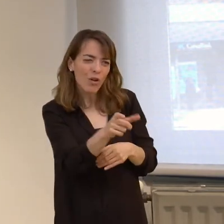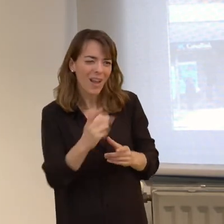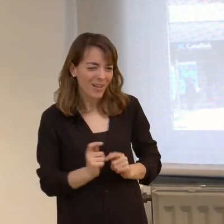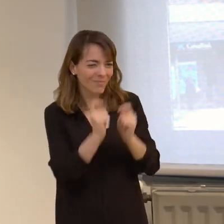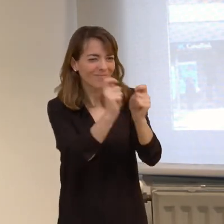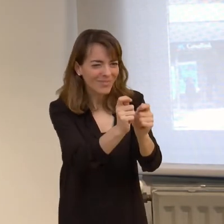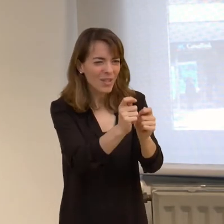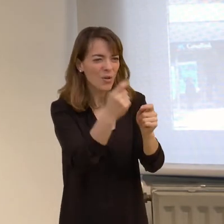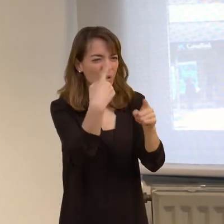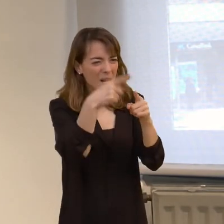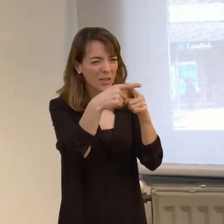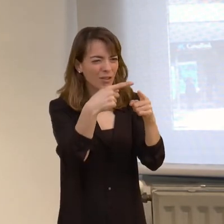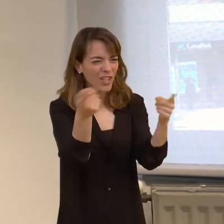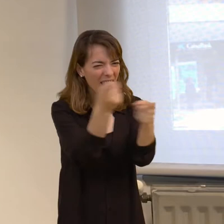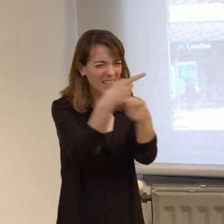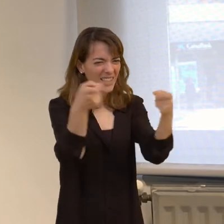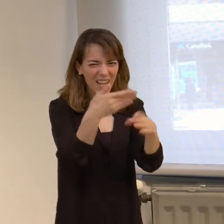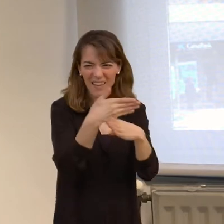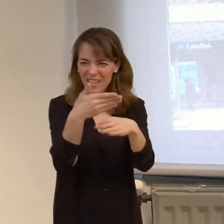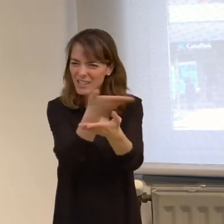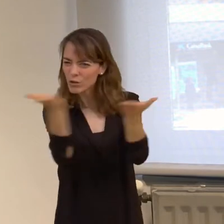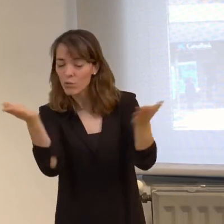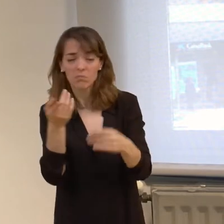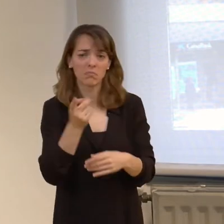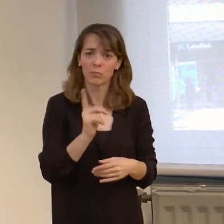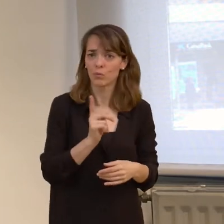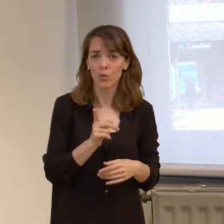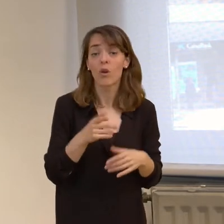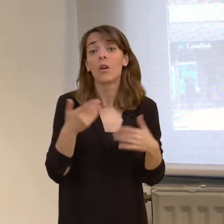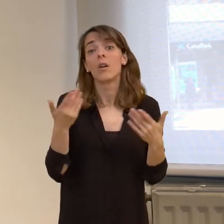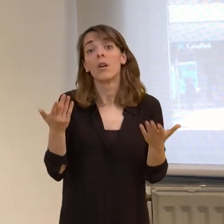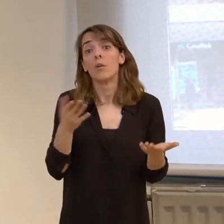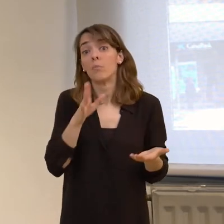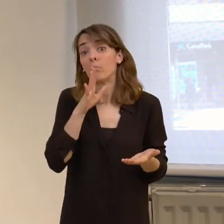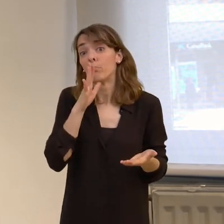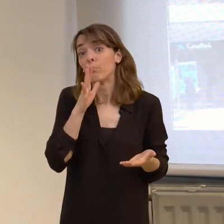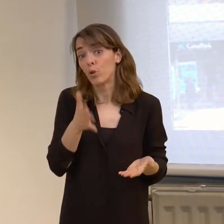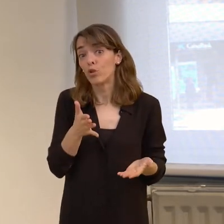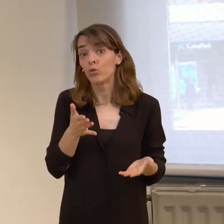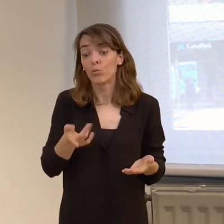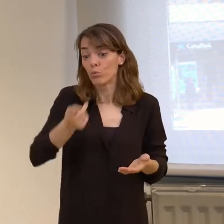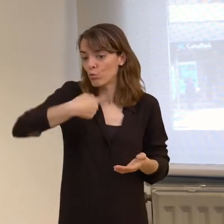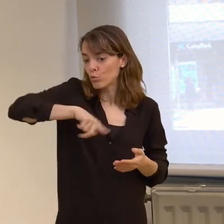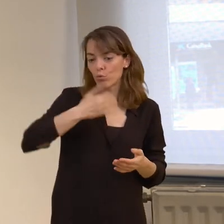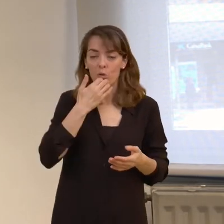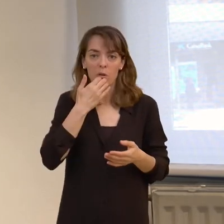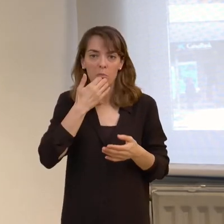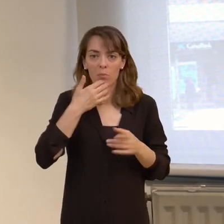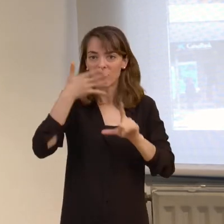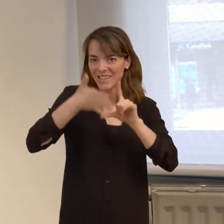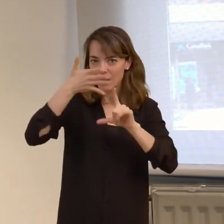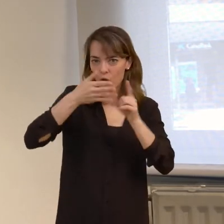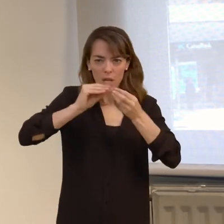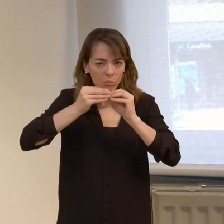distinga del resto de los usuarios de ese servicio. Entonces, cuando hacemos una signo guía,